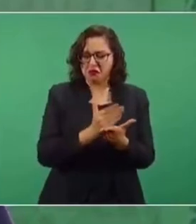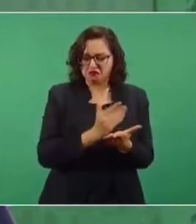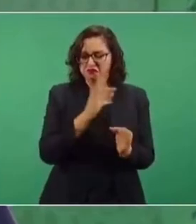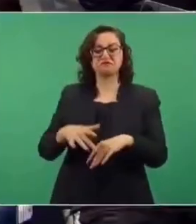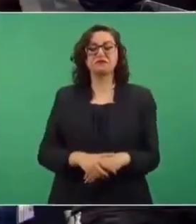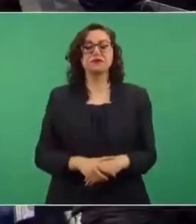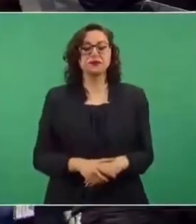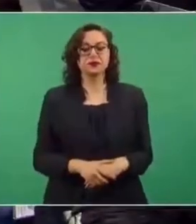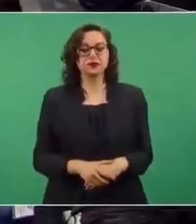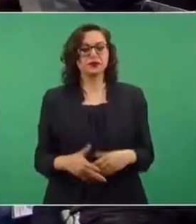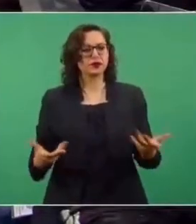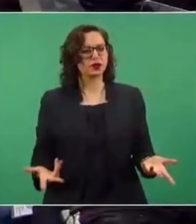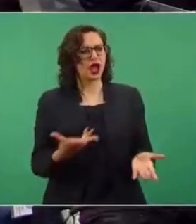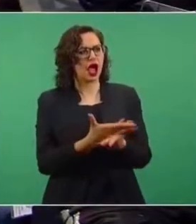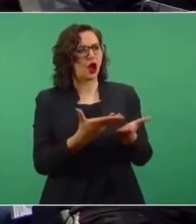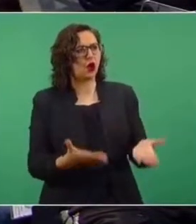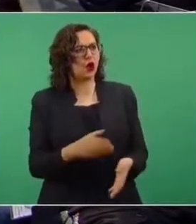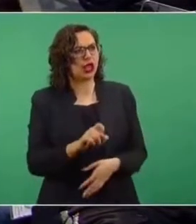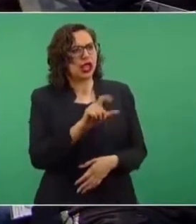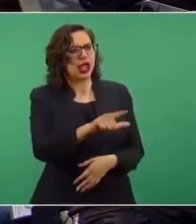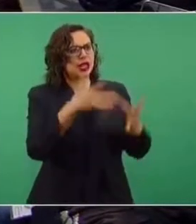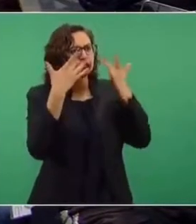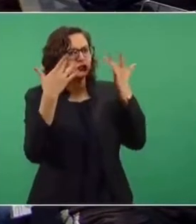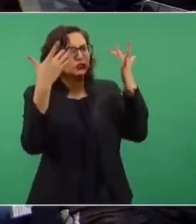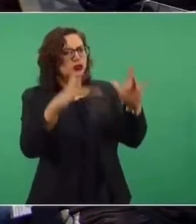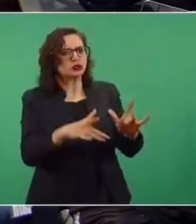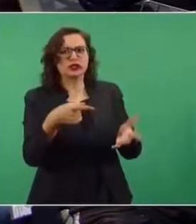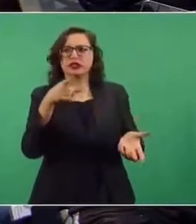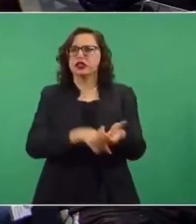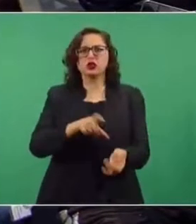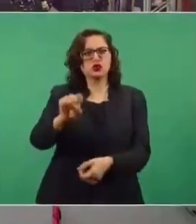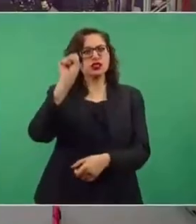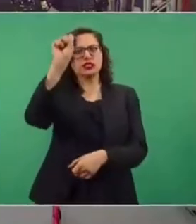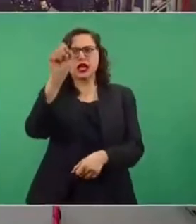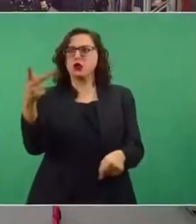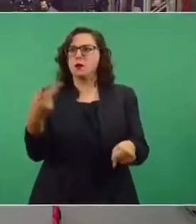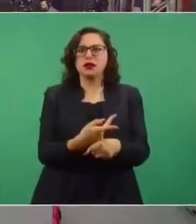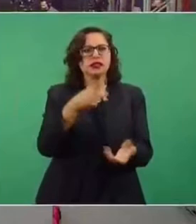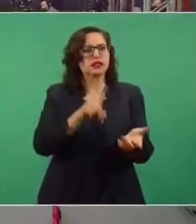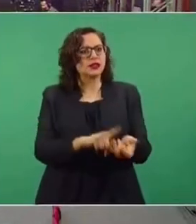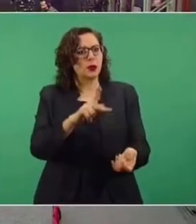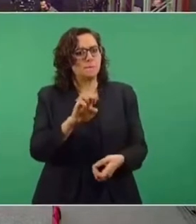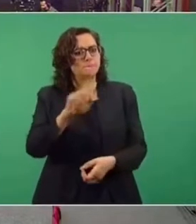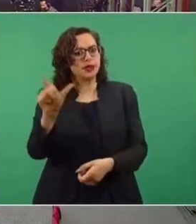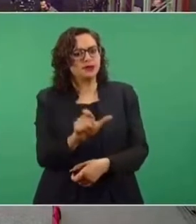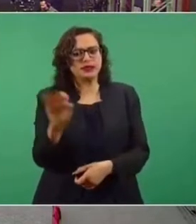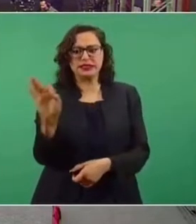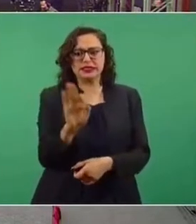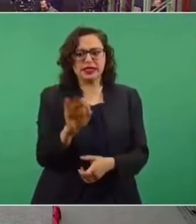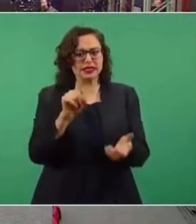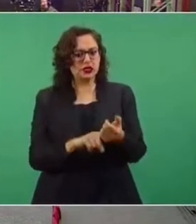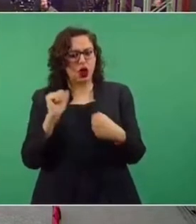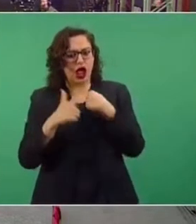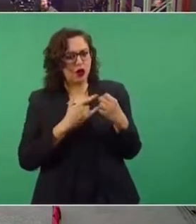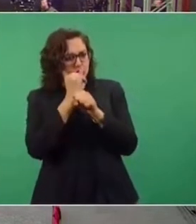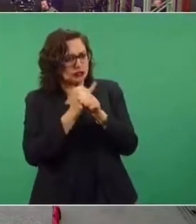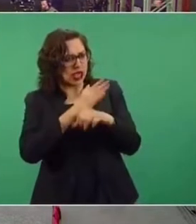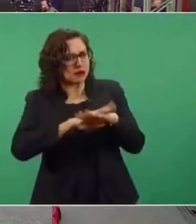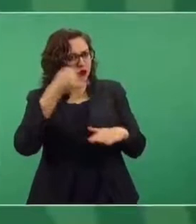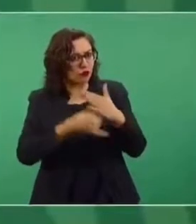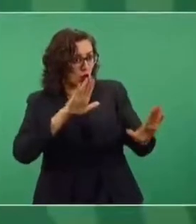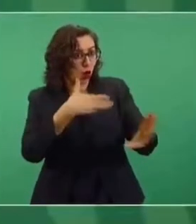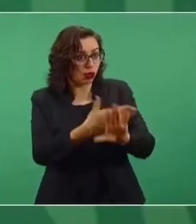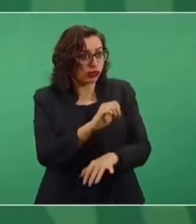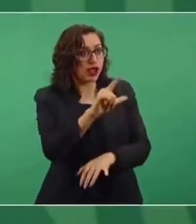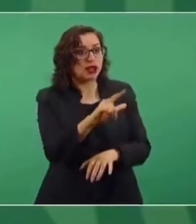que era inmoral. ¿Puede derivar esta salida de Romero de Chambes en términos del propio sindicato, de la propia empresa e incluso de posibles investigaciones en contra de esta persona? Ya eso ya corresponde